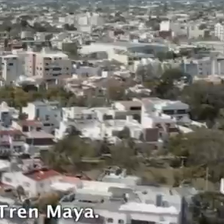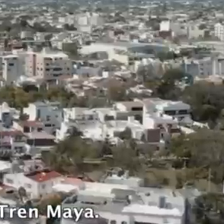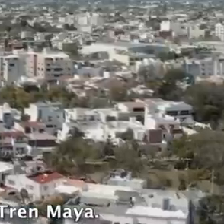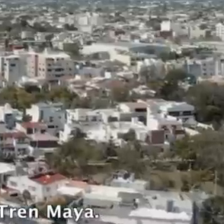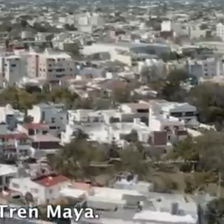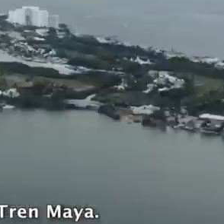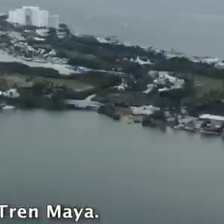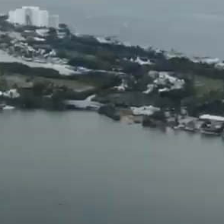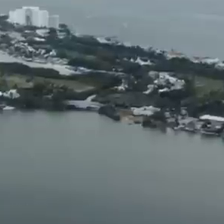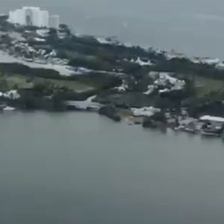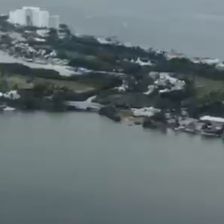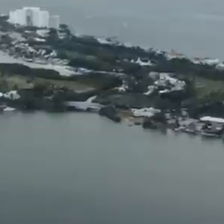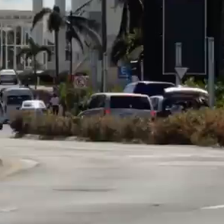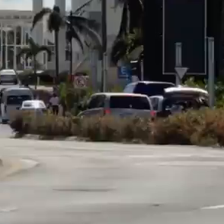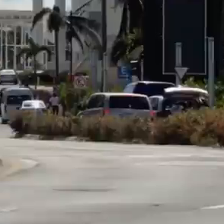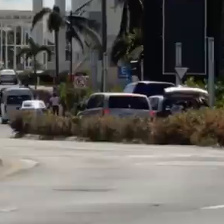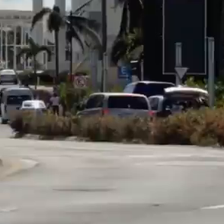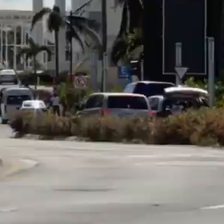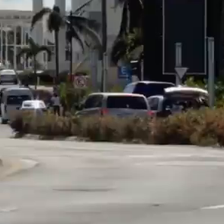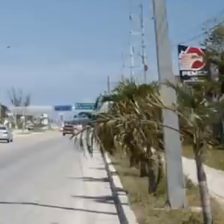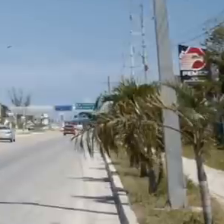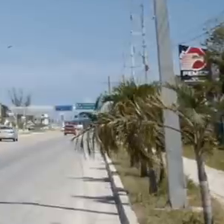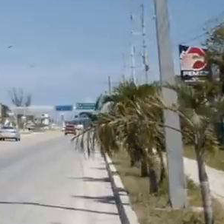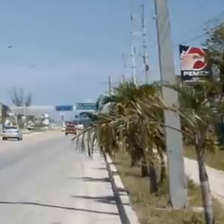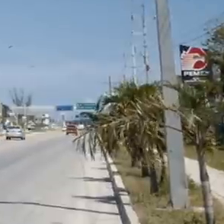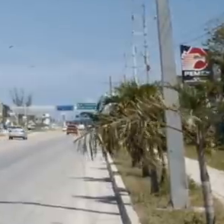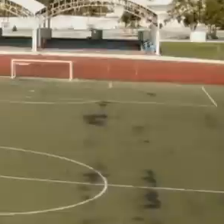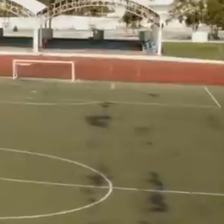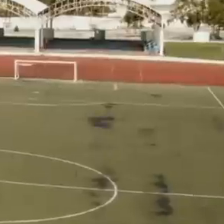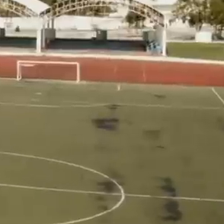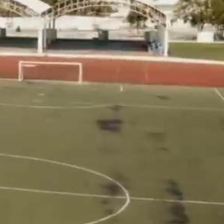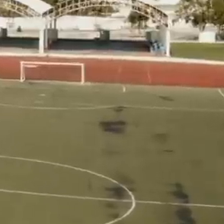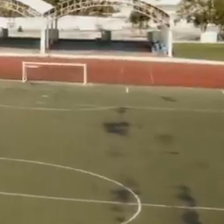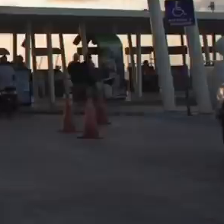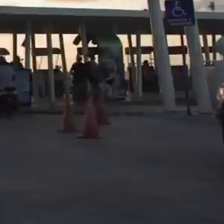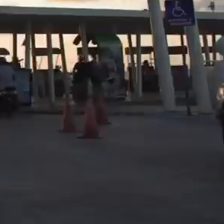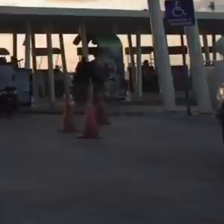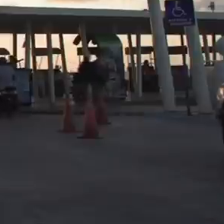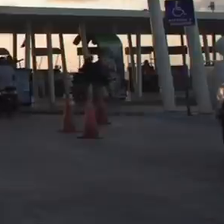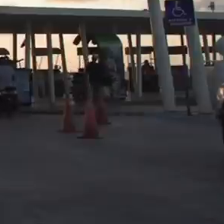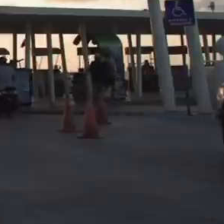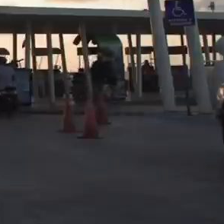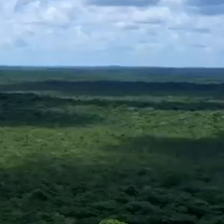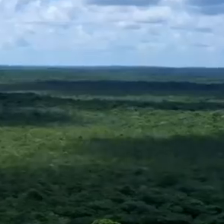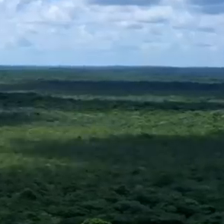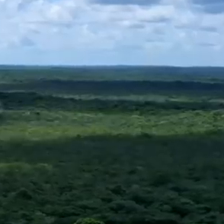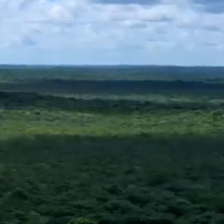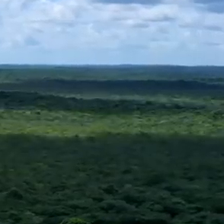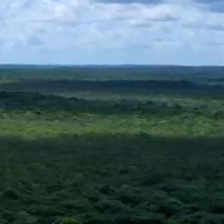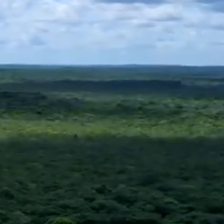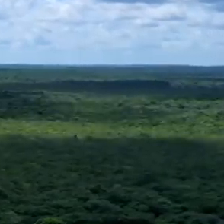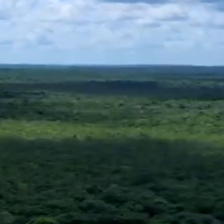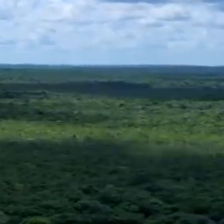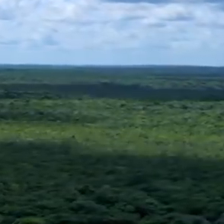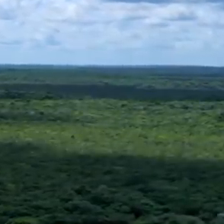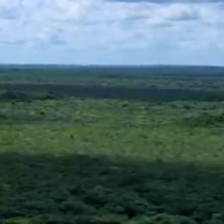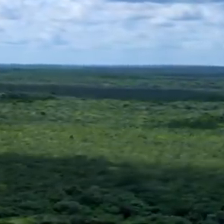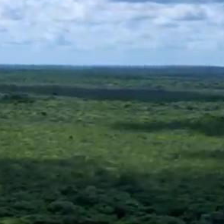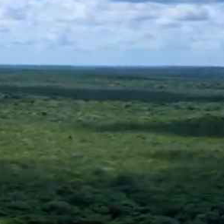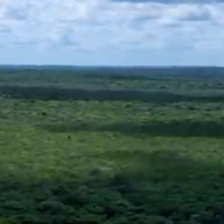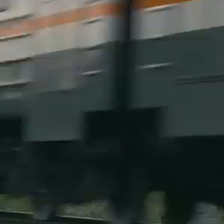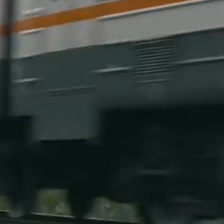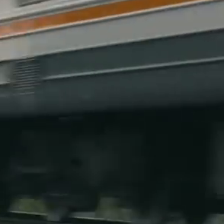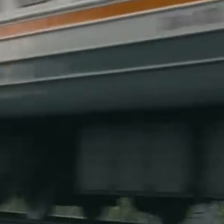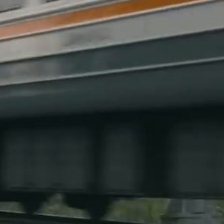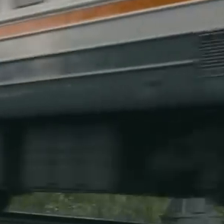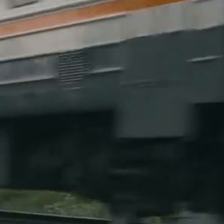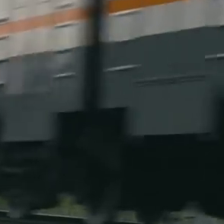5 del Tren Maya. Damos un paso más para reactivar la economía y generar empleos en la región. De acuerdo con nuestro compromiso